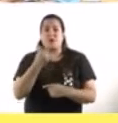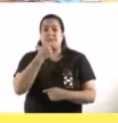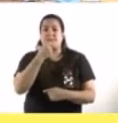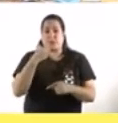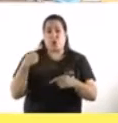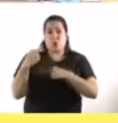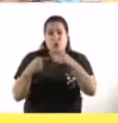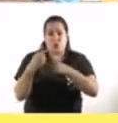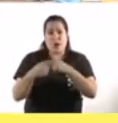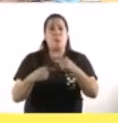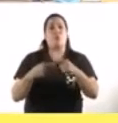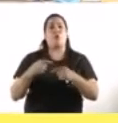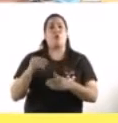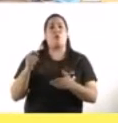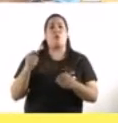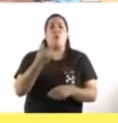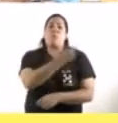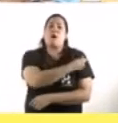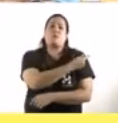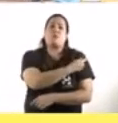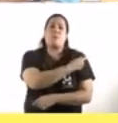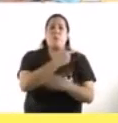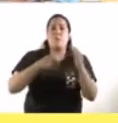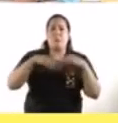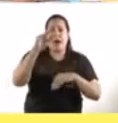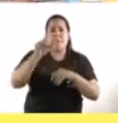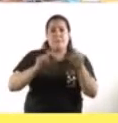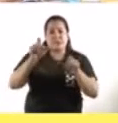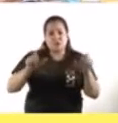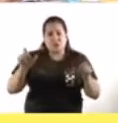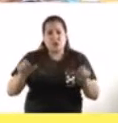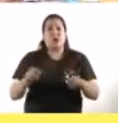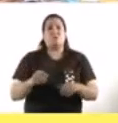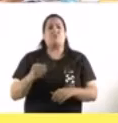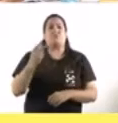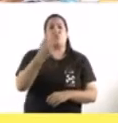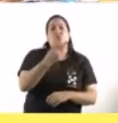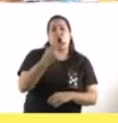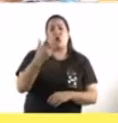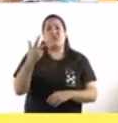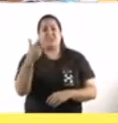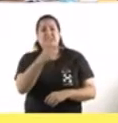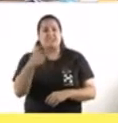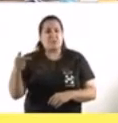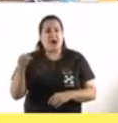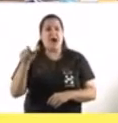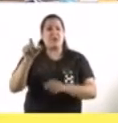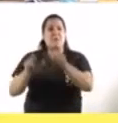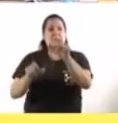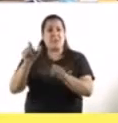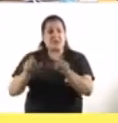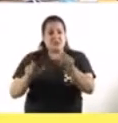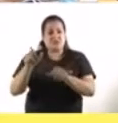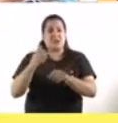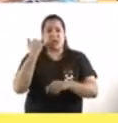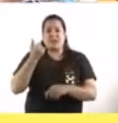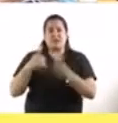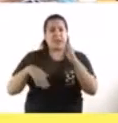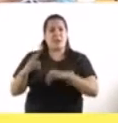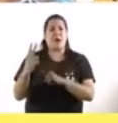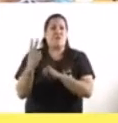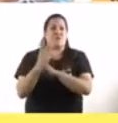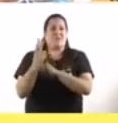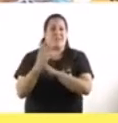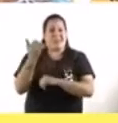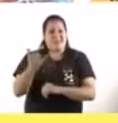y pasen las dos a tres semanas que se requiere después de la vacuna la gente esté más protegida pero solamente un comentario y